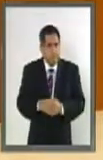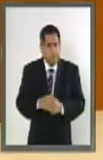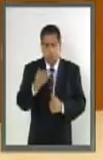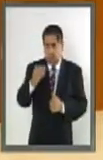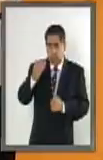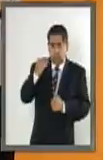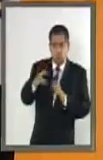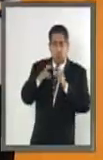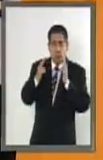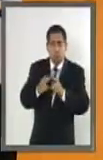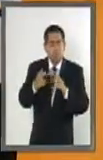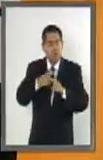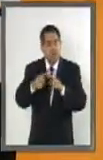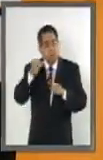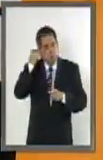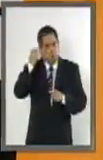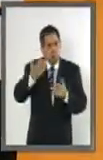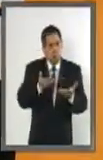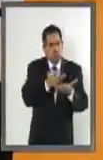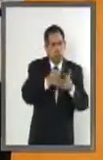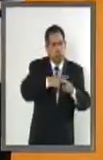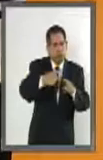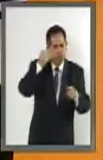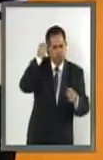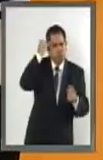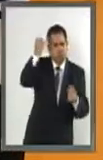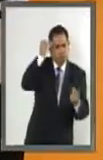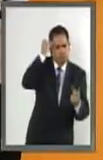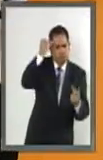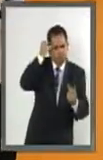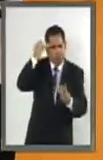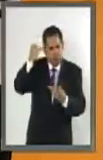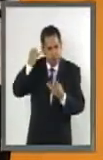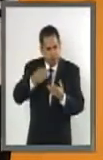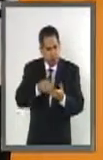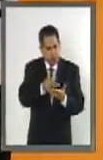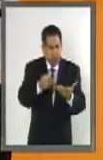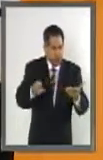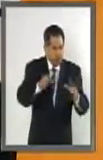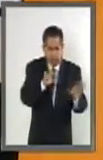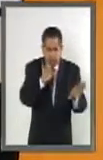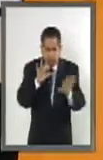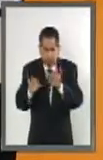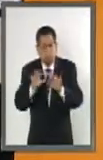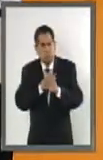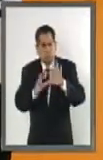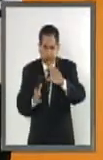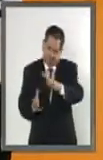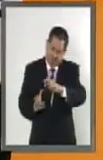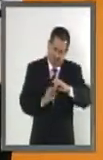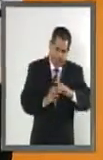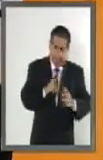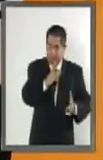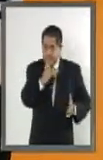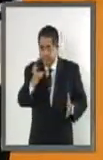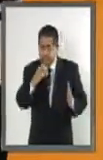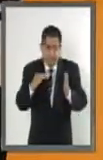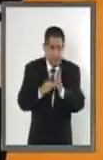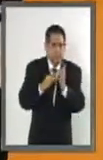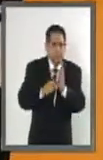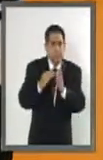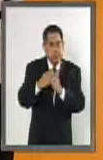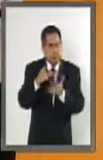pasada, se dieron varias ideas de cómo al menos tener 300 mil millones de pesos